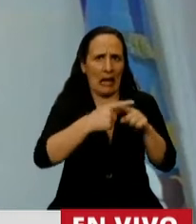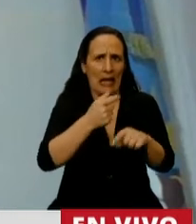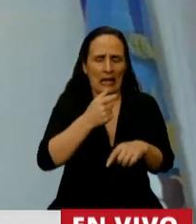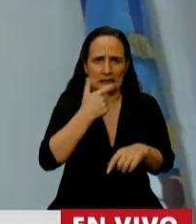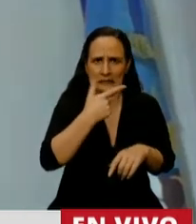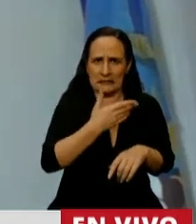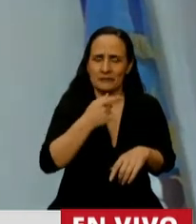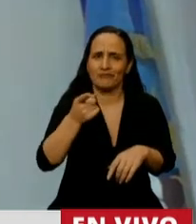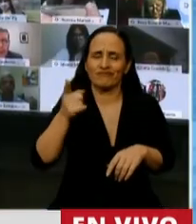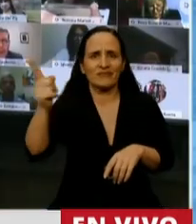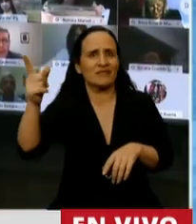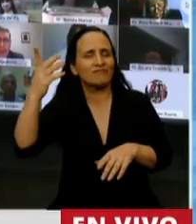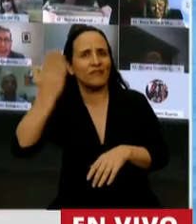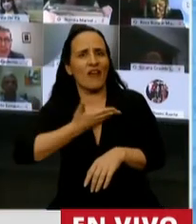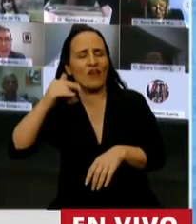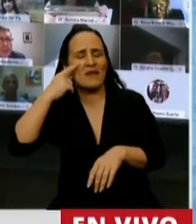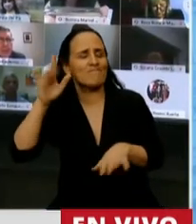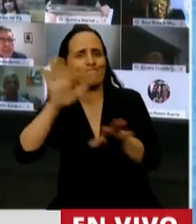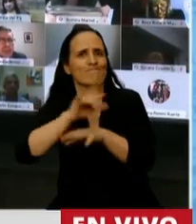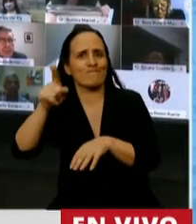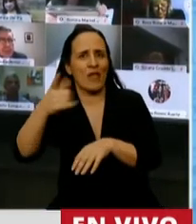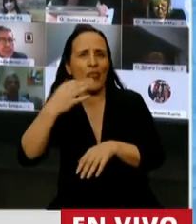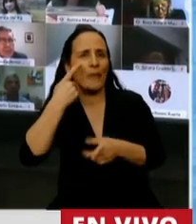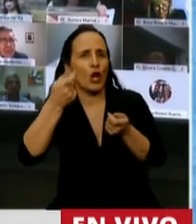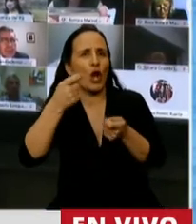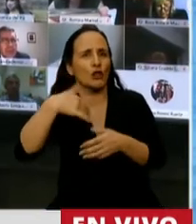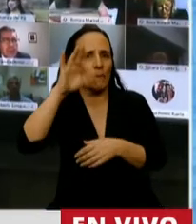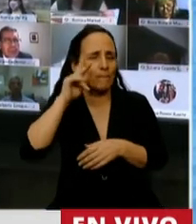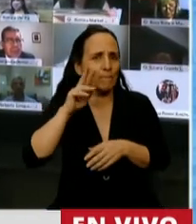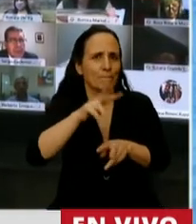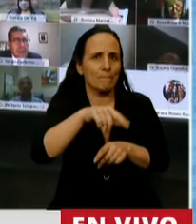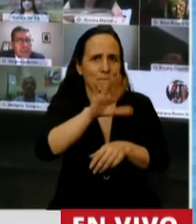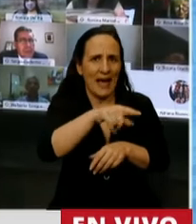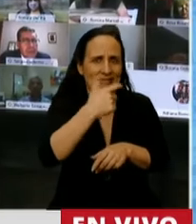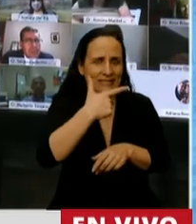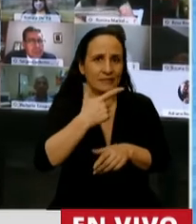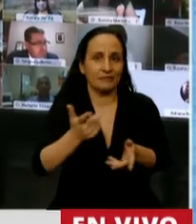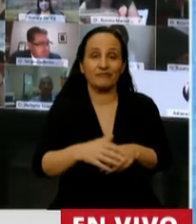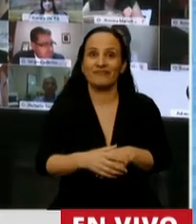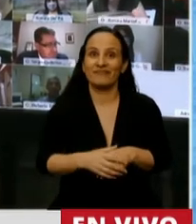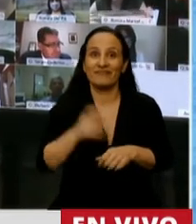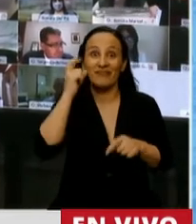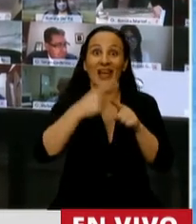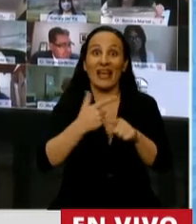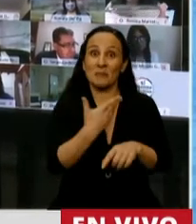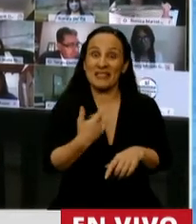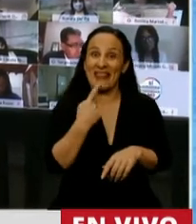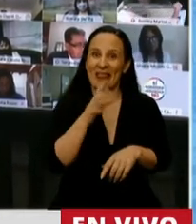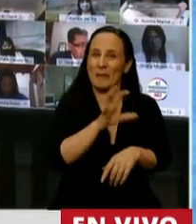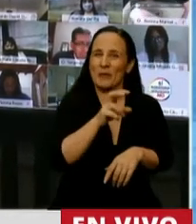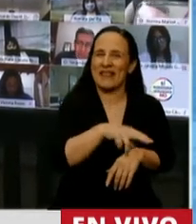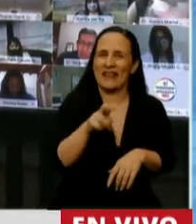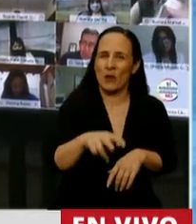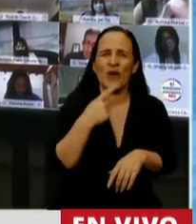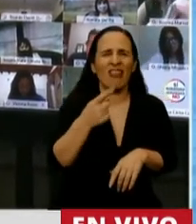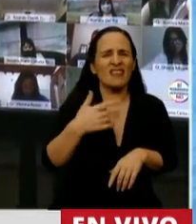controlado más. Yo recuerdo cuando el presidente en el mes de enero dijo, en Neuskén, que otro de sus errores fue darle